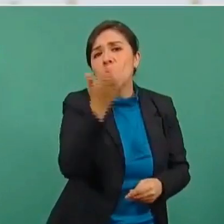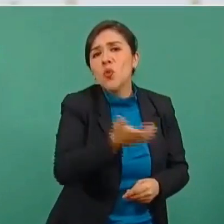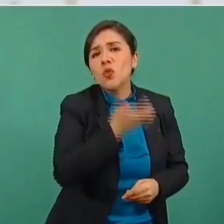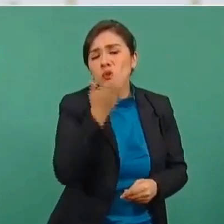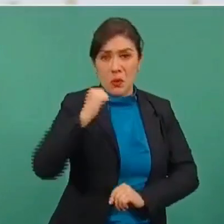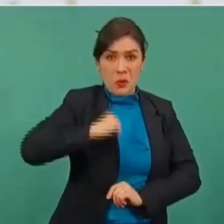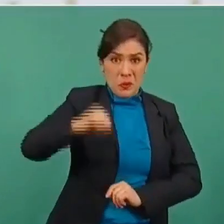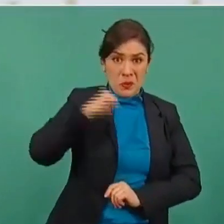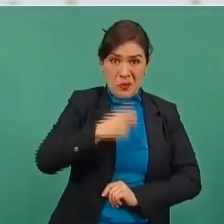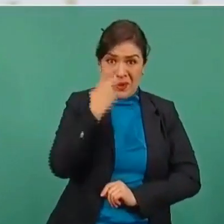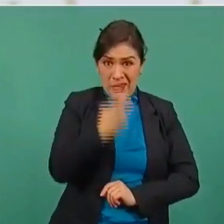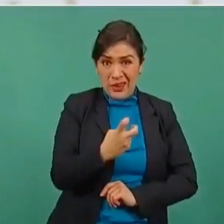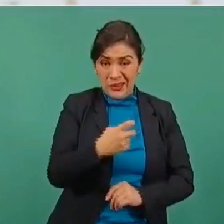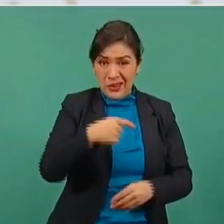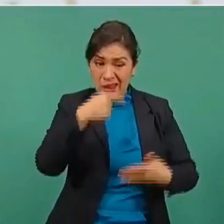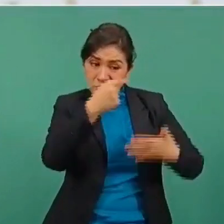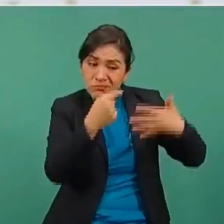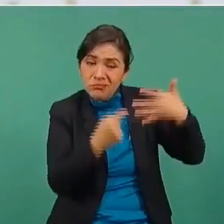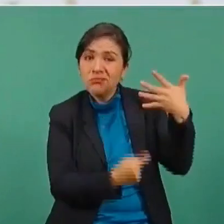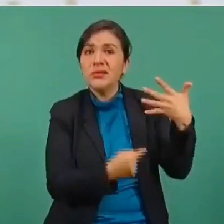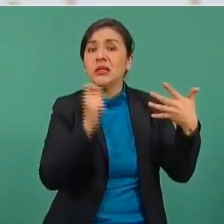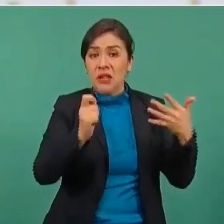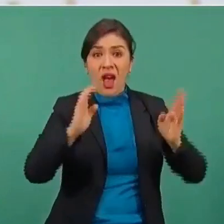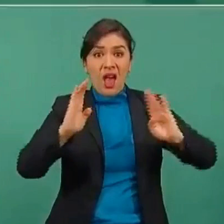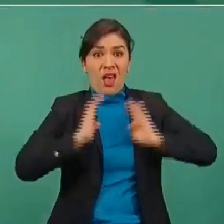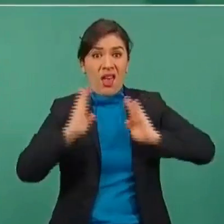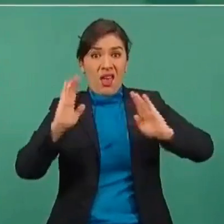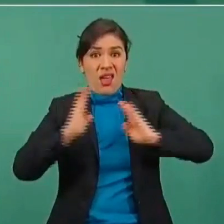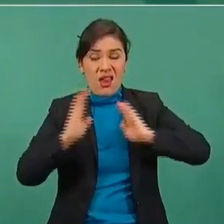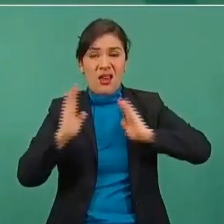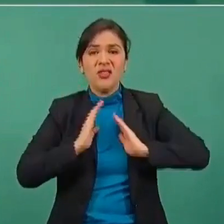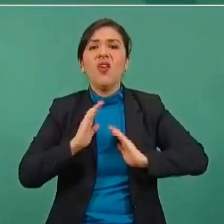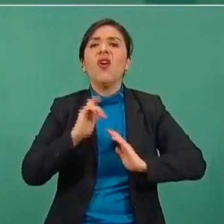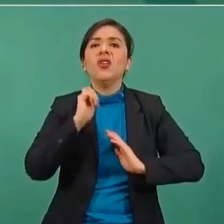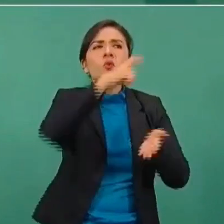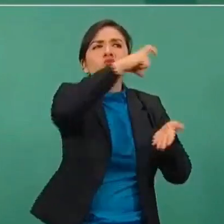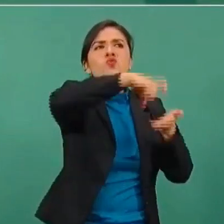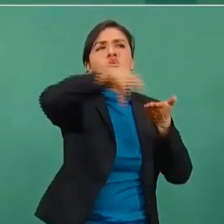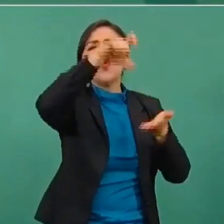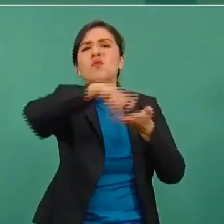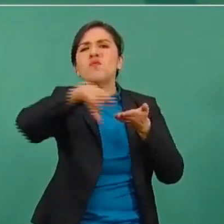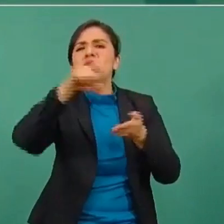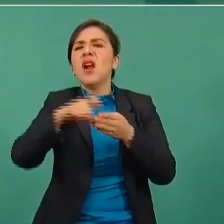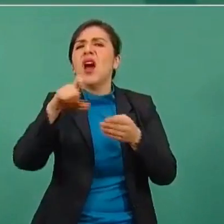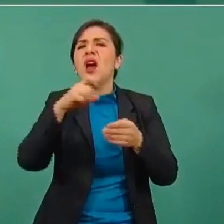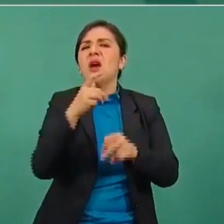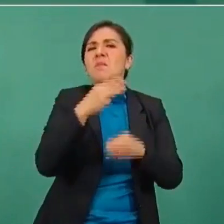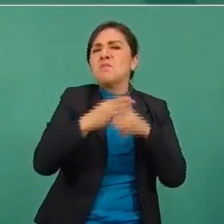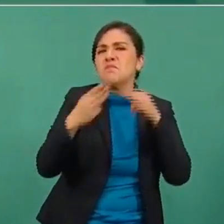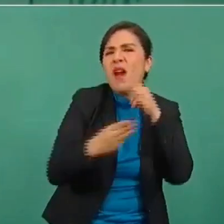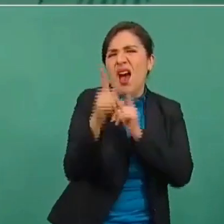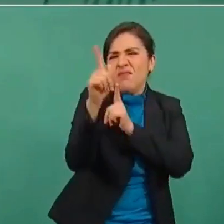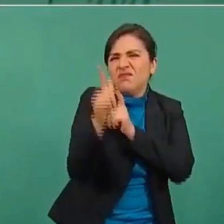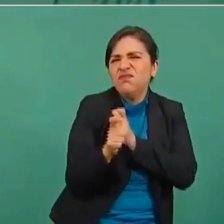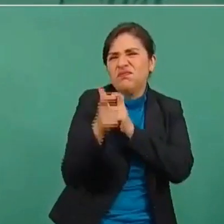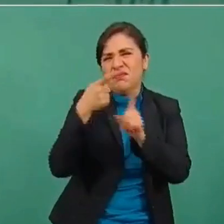En ese entonces, el ejército adquirió armamento de lo más